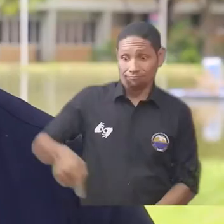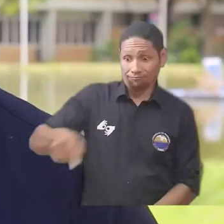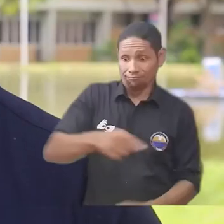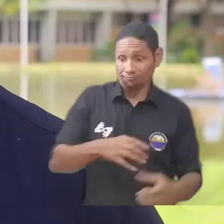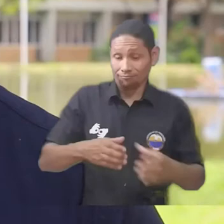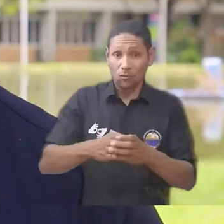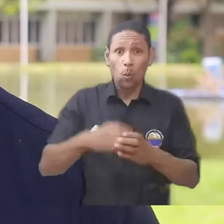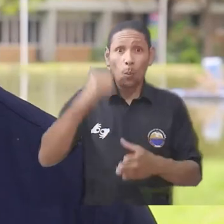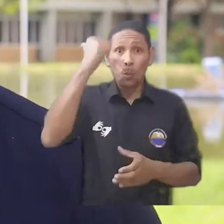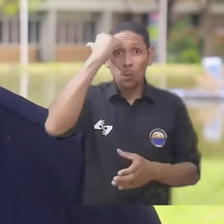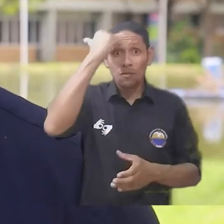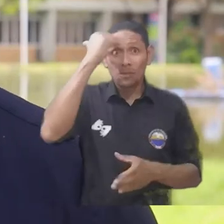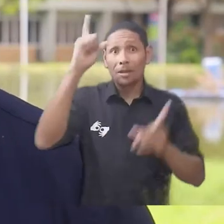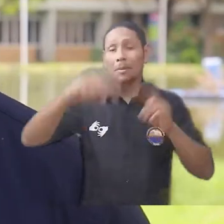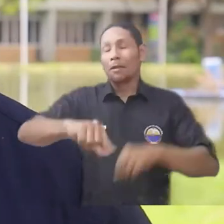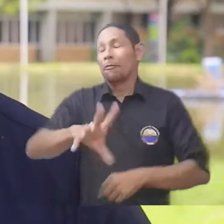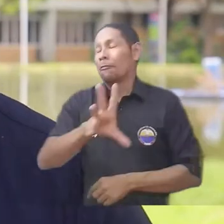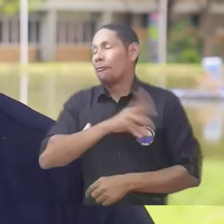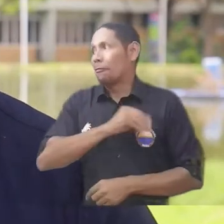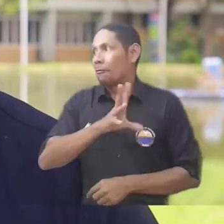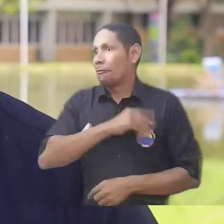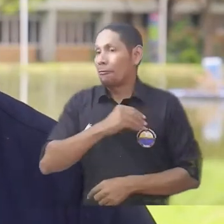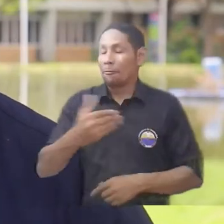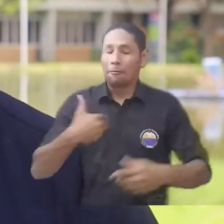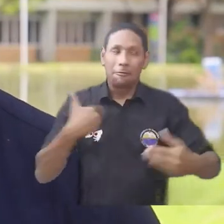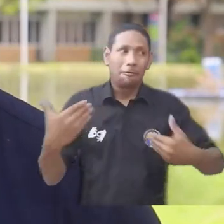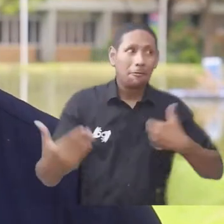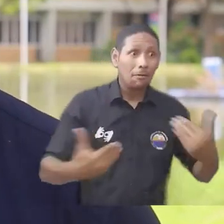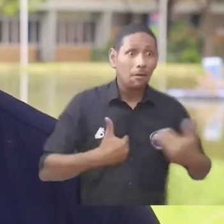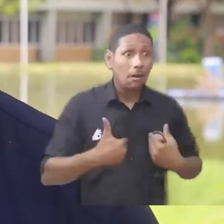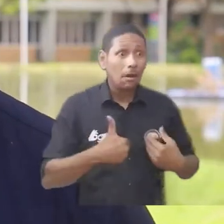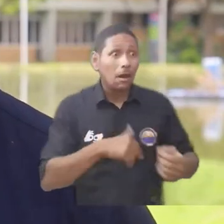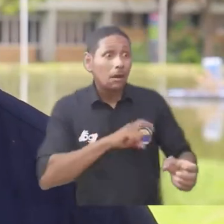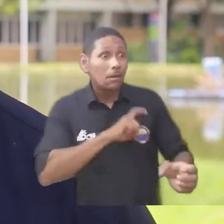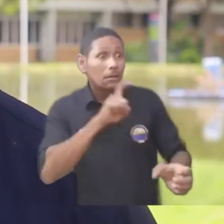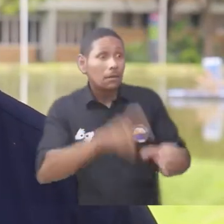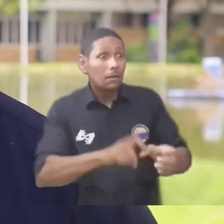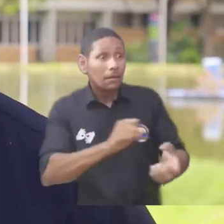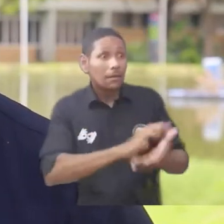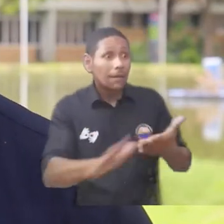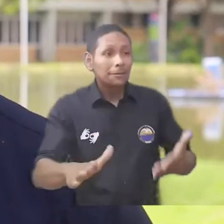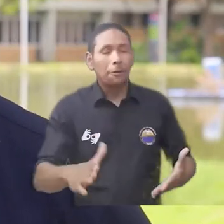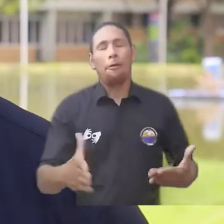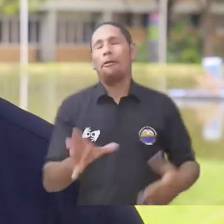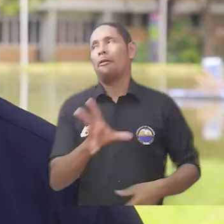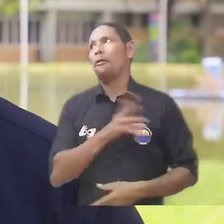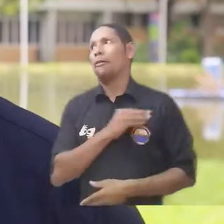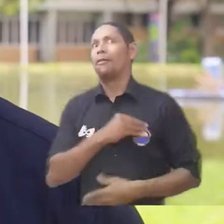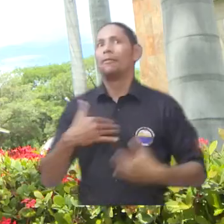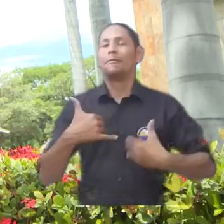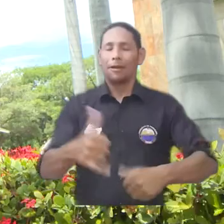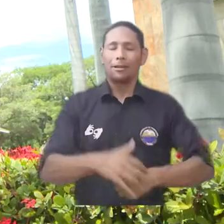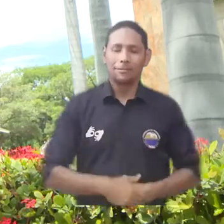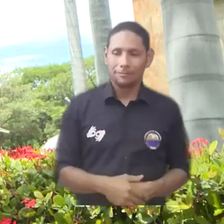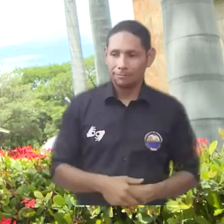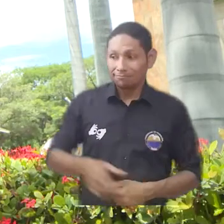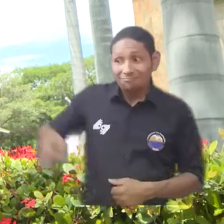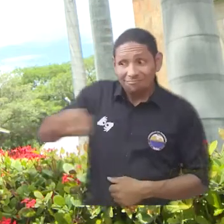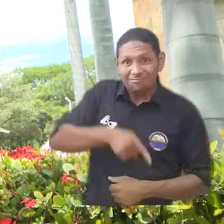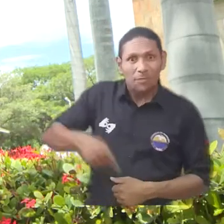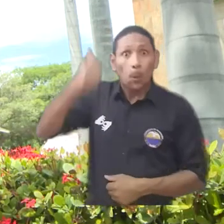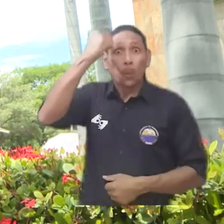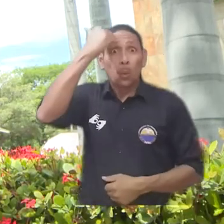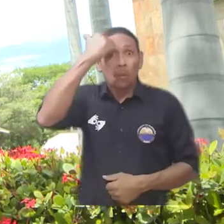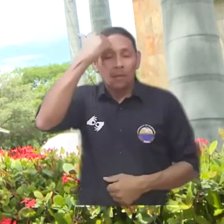Los profesores de esta casa de estudio también celebraron la disposición de la gratuidad en las matrículas para la población estudiantil. Para nuestros